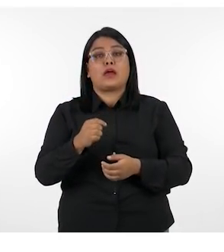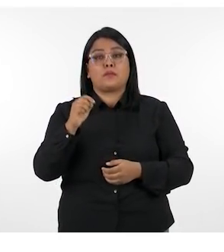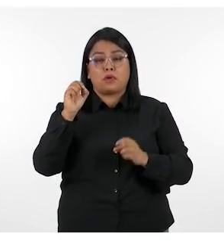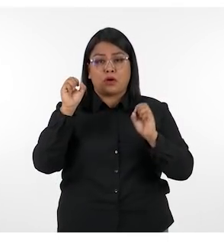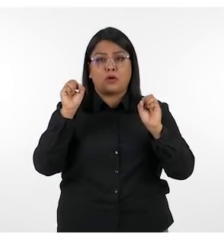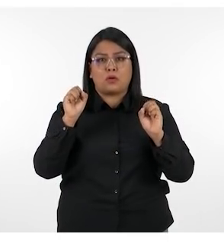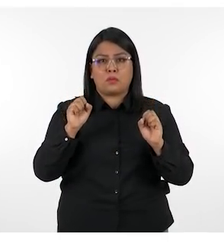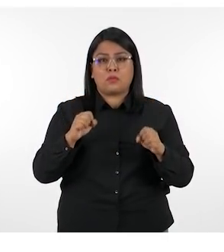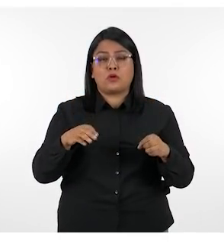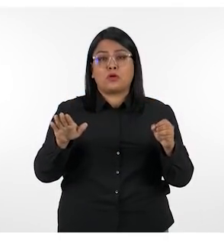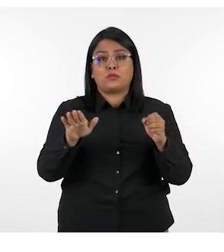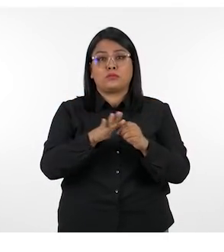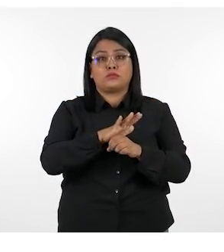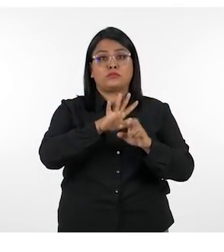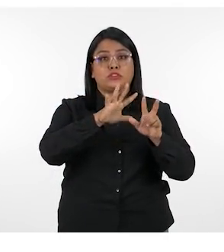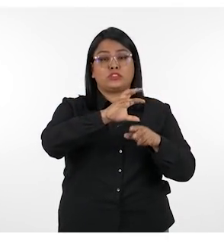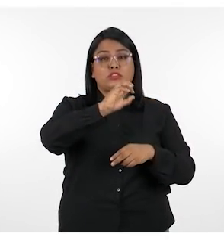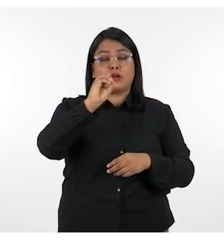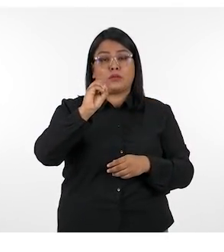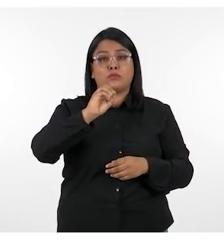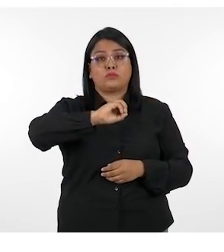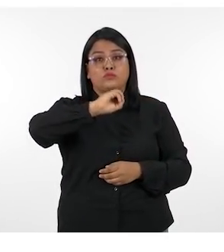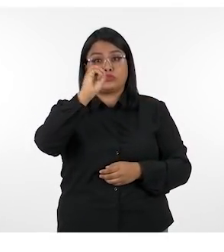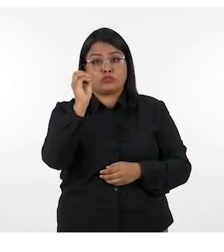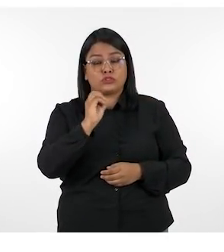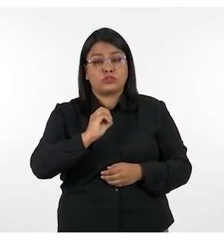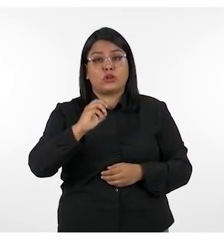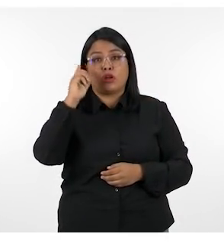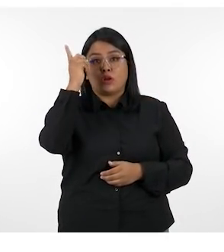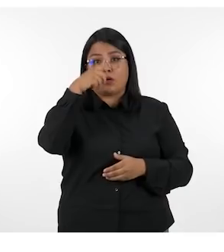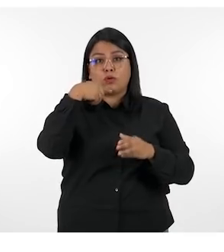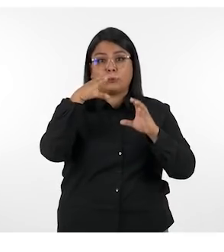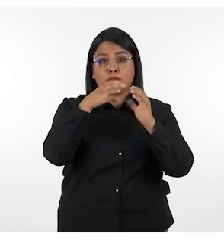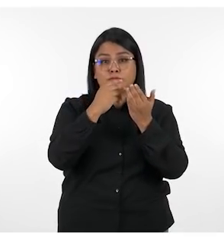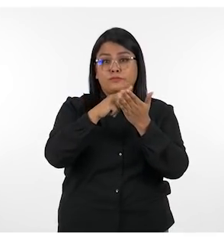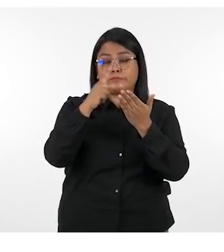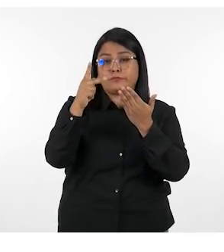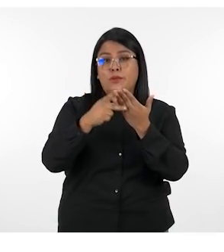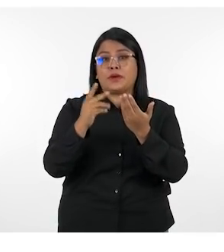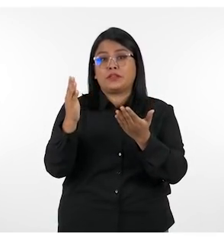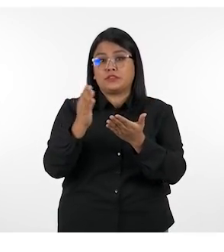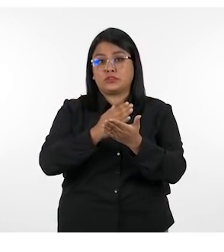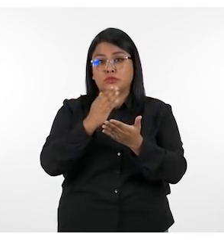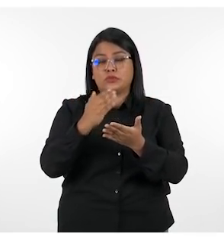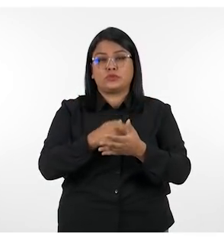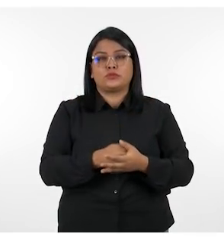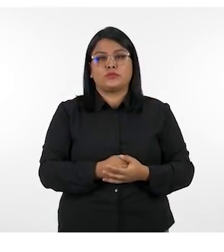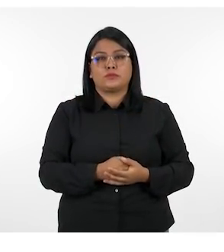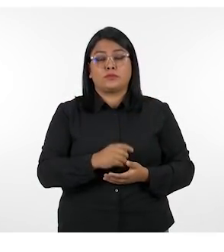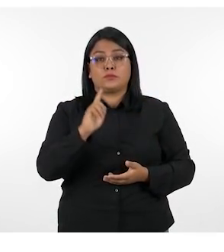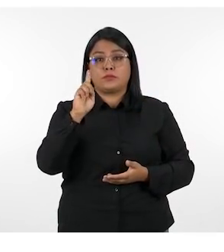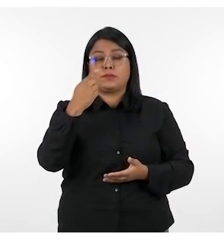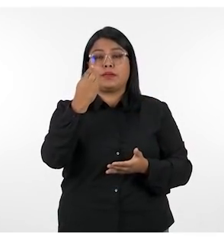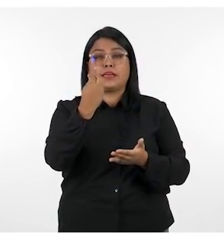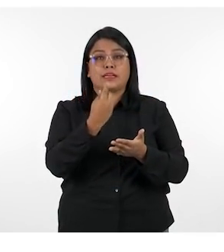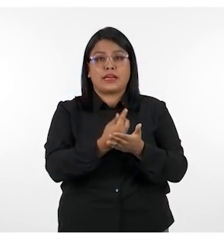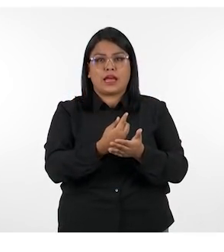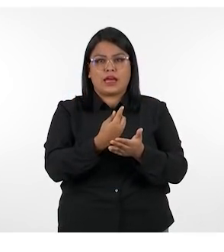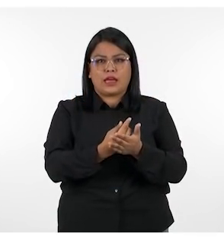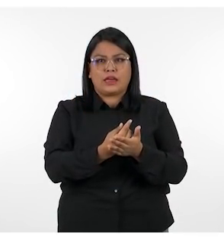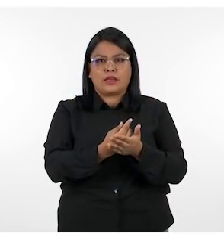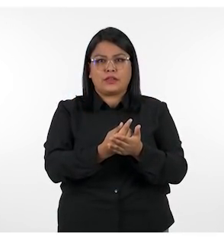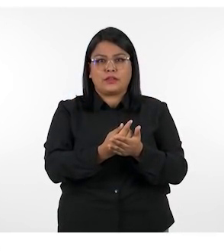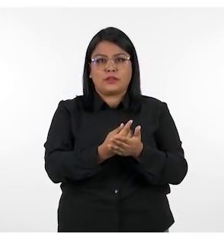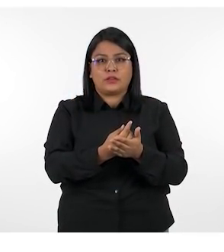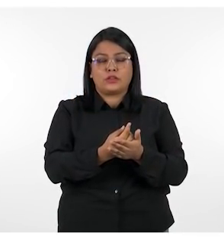compuesto para abordar el 80 por ciento de las horas establecidas en el programa de estudio para primer